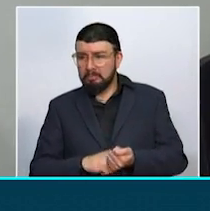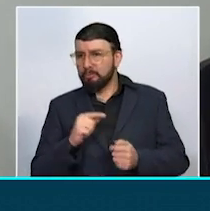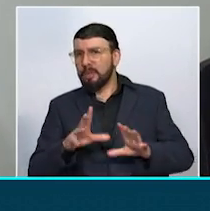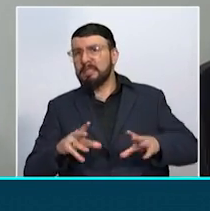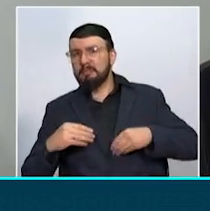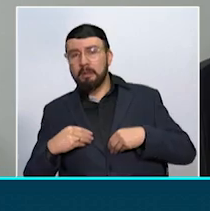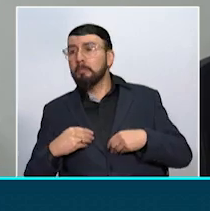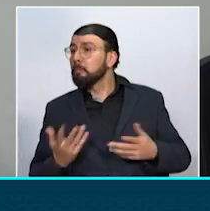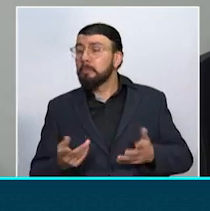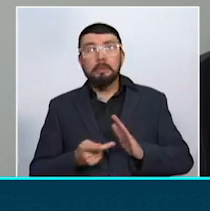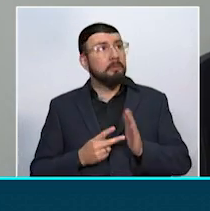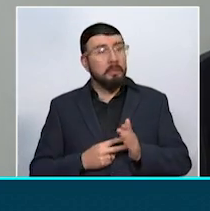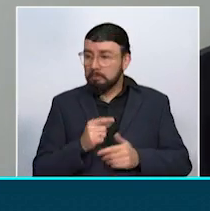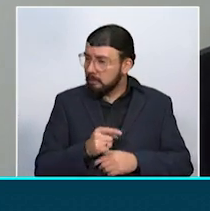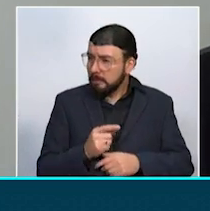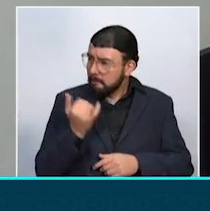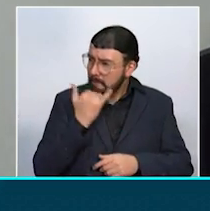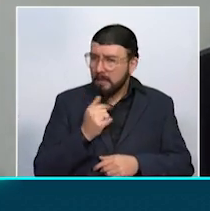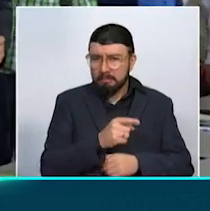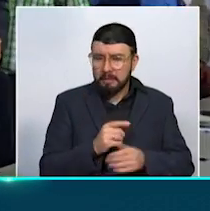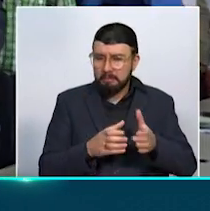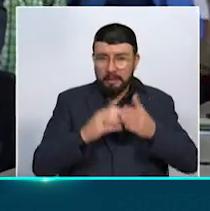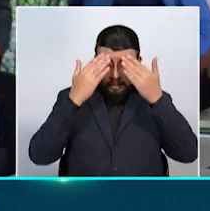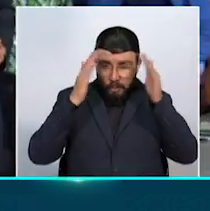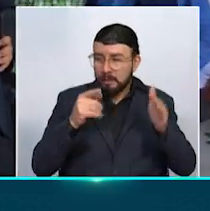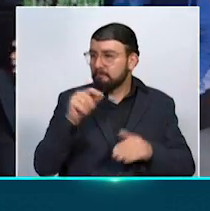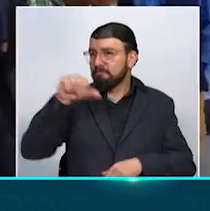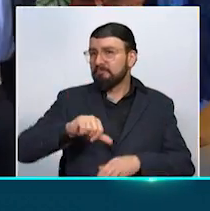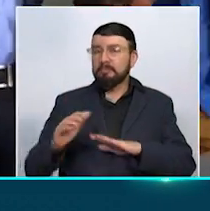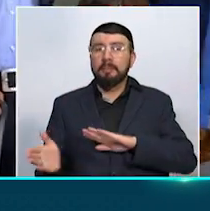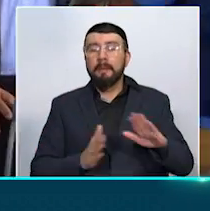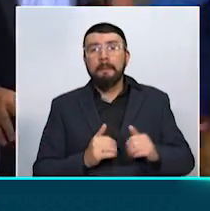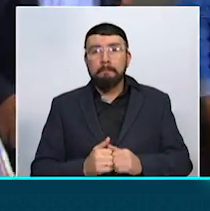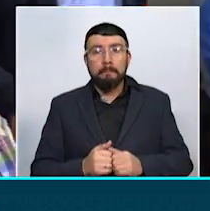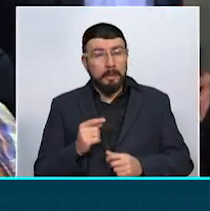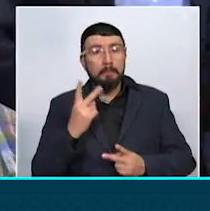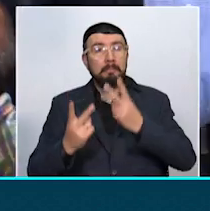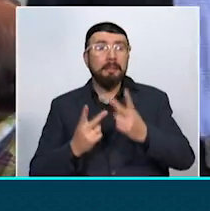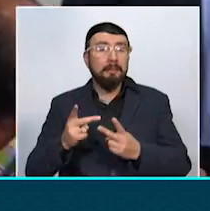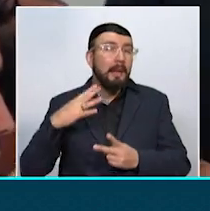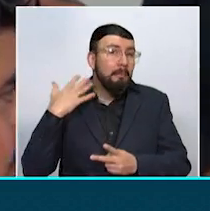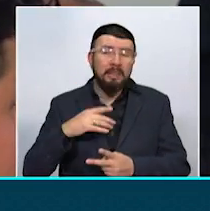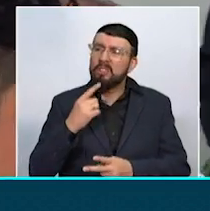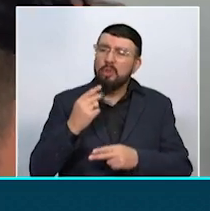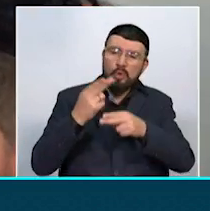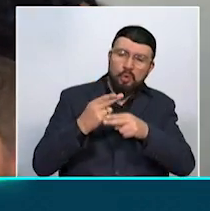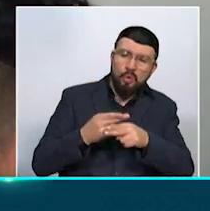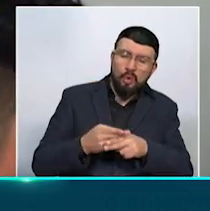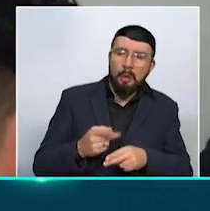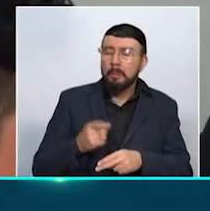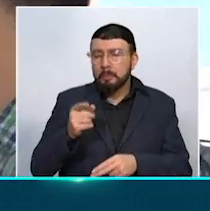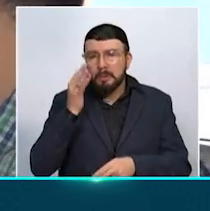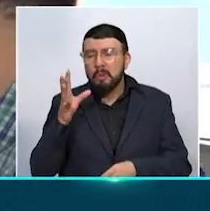Qué mal antecedente para la democracia. Al término de su visita, Armenia Uribe reveló los nombres de los aspirantes que